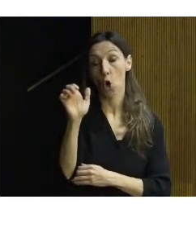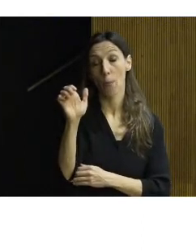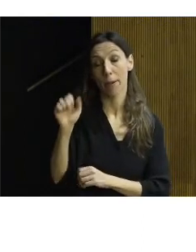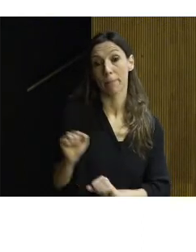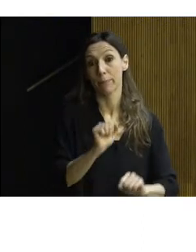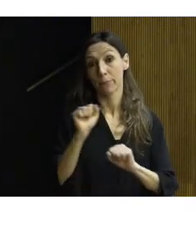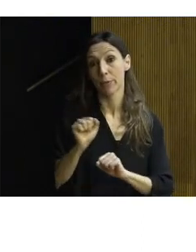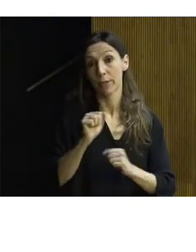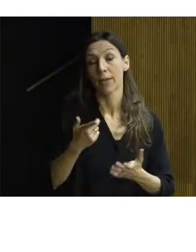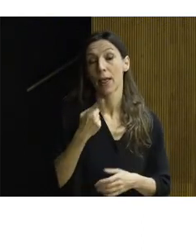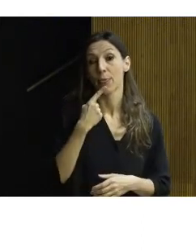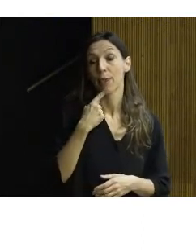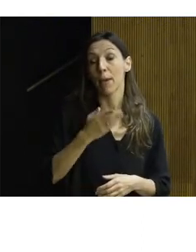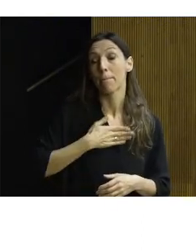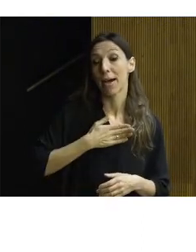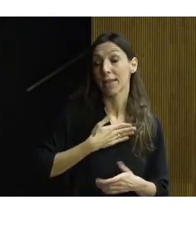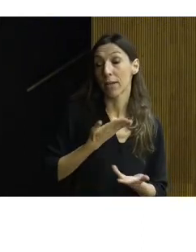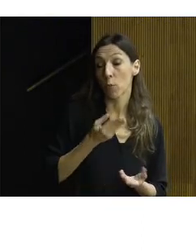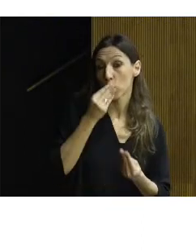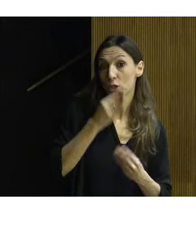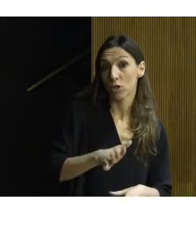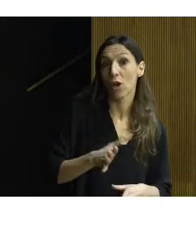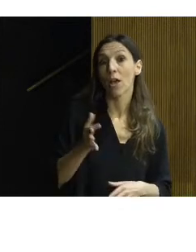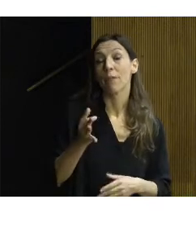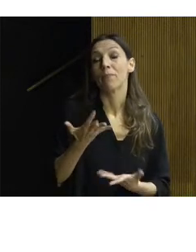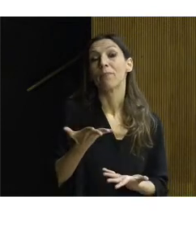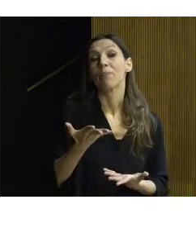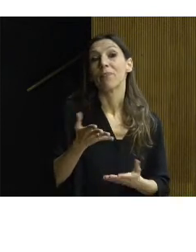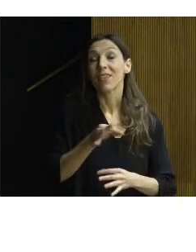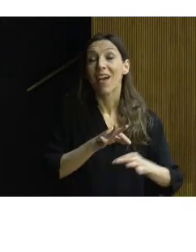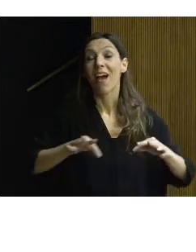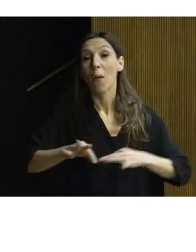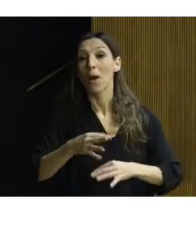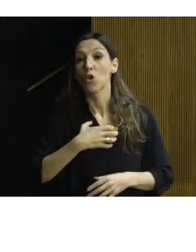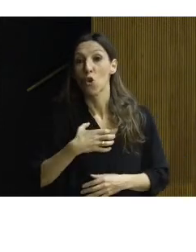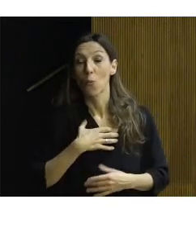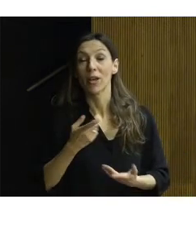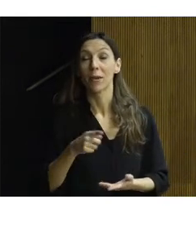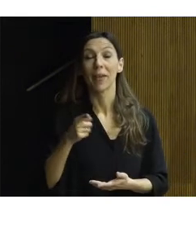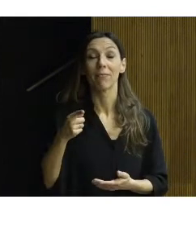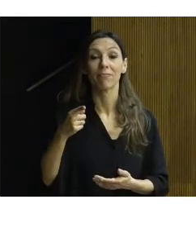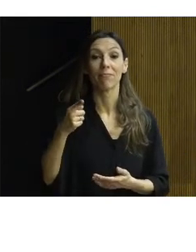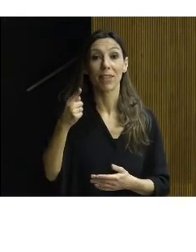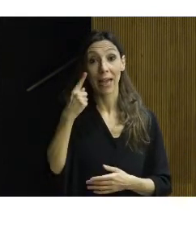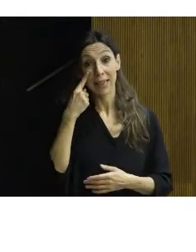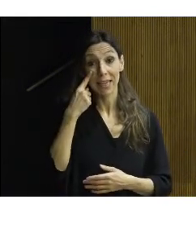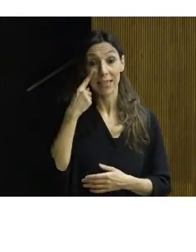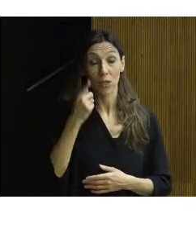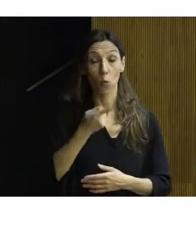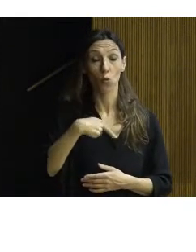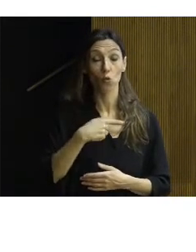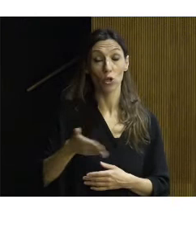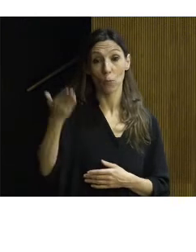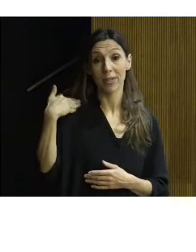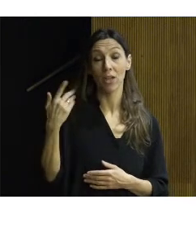arquitectónico constituye una expresión irreemplazable de riqueza y diversidad y que es testimonio de nuestro pasado y herencia común de todos los europeos.